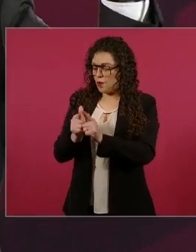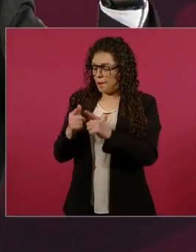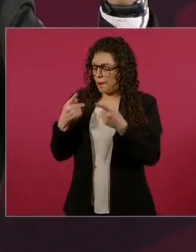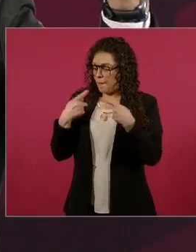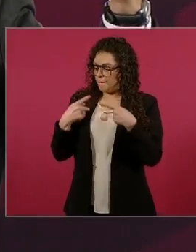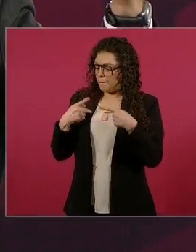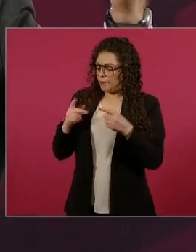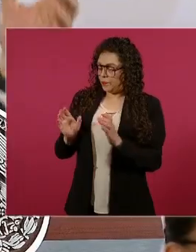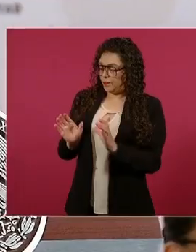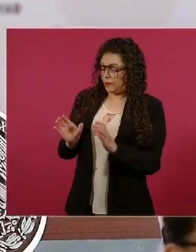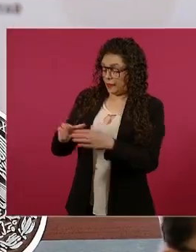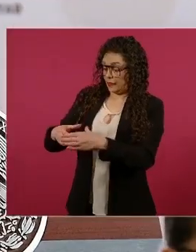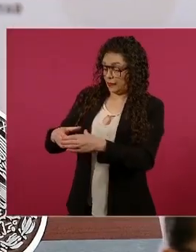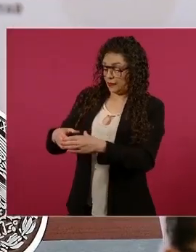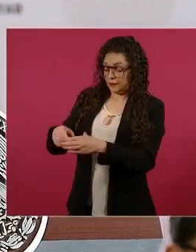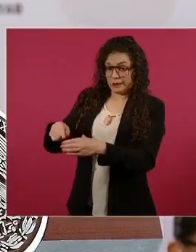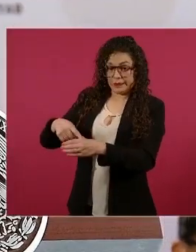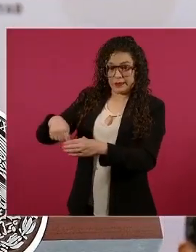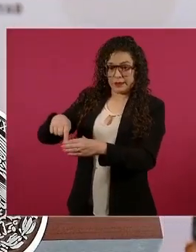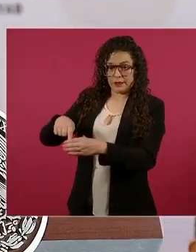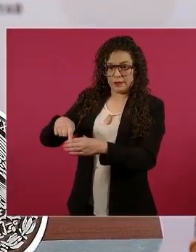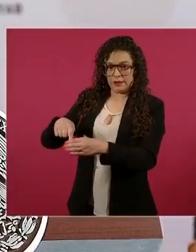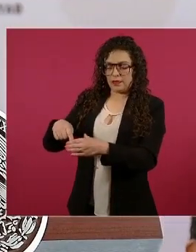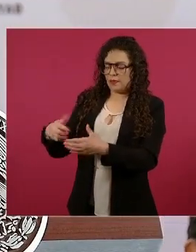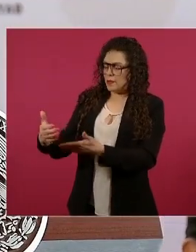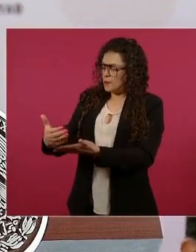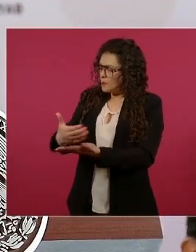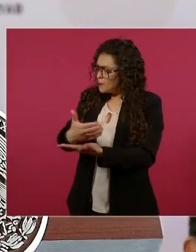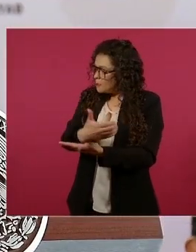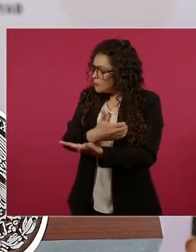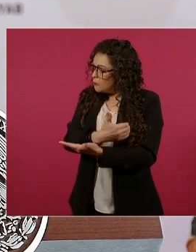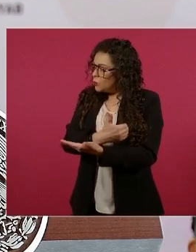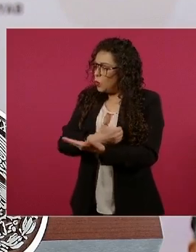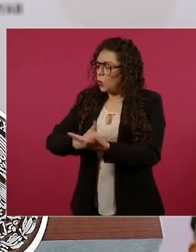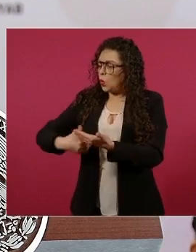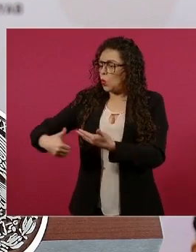a millones de seres humanos.